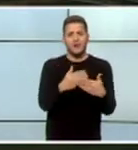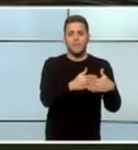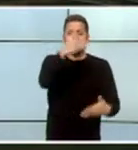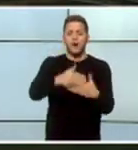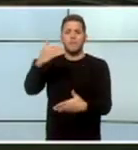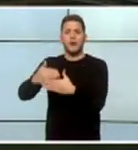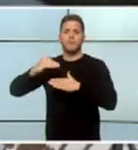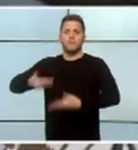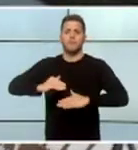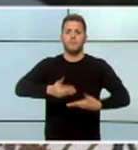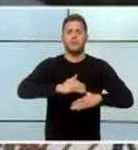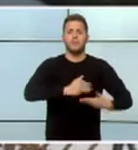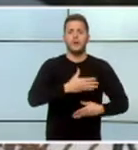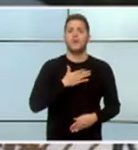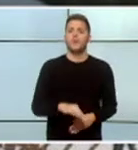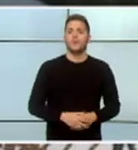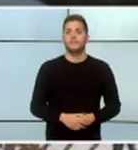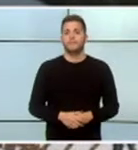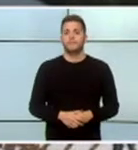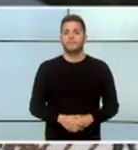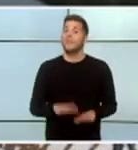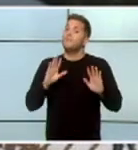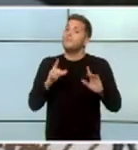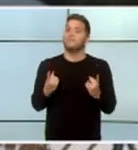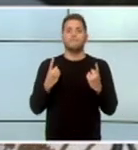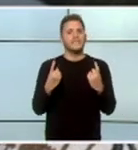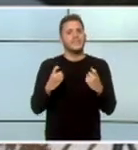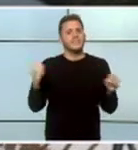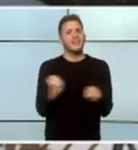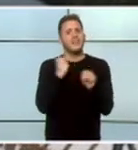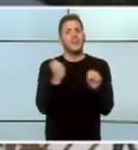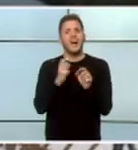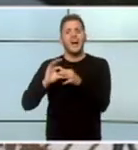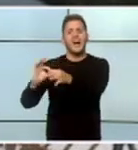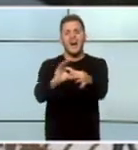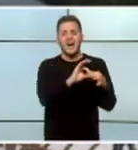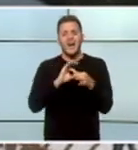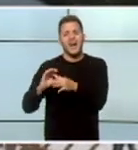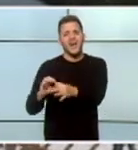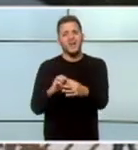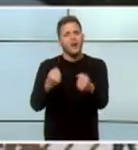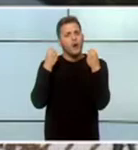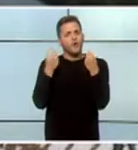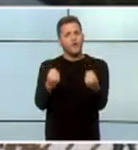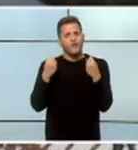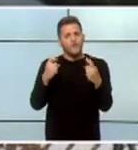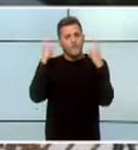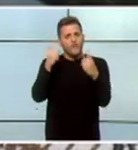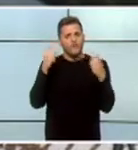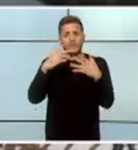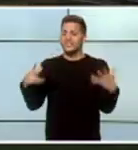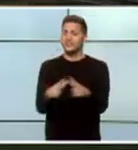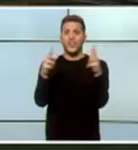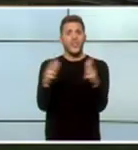pueden tumbar... ...solo es necesario... ...trabajo colectivo... ...mucho empeño... ...y la implicación de toda la